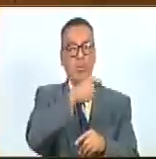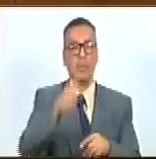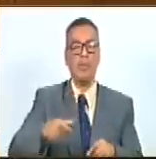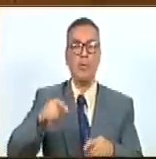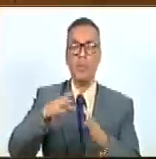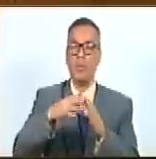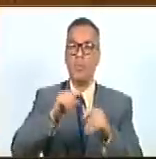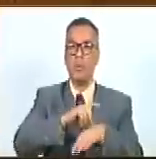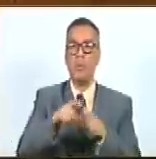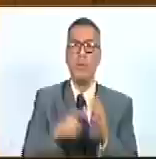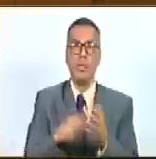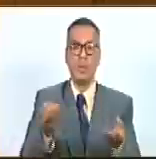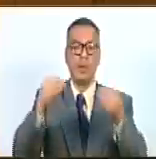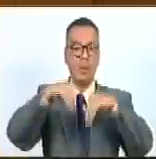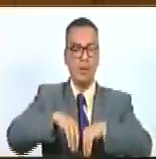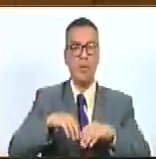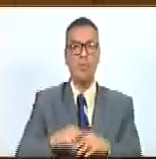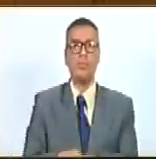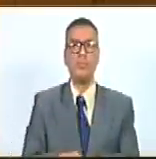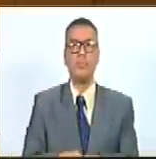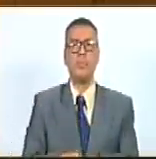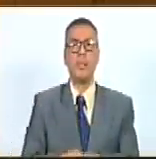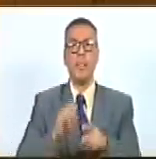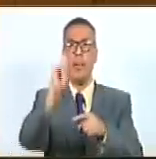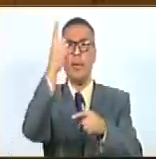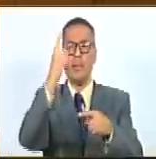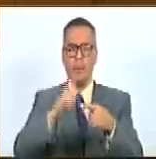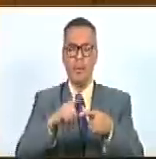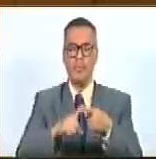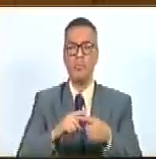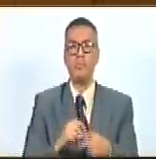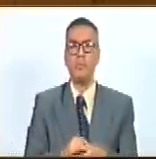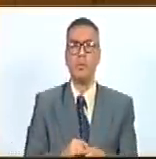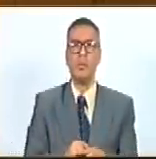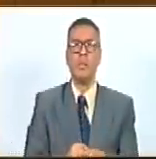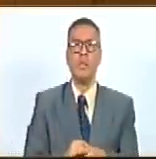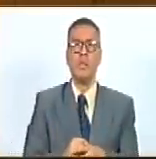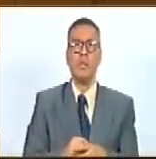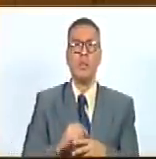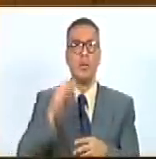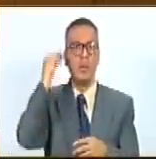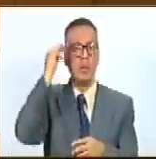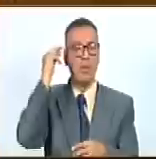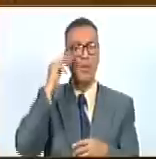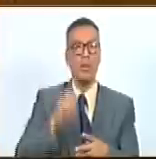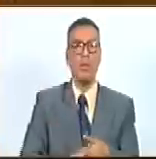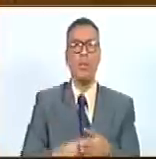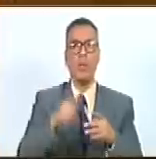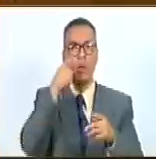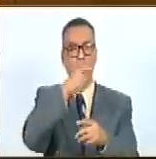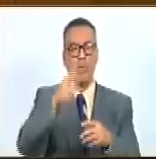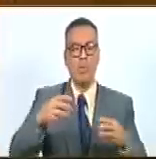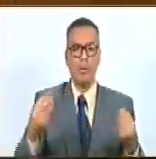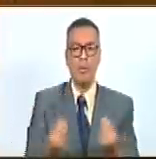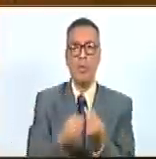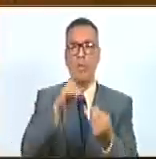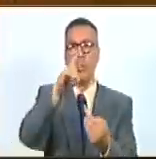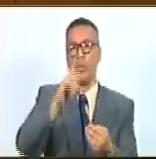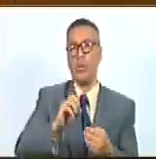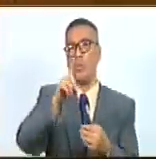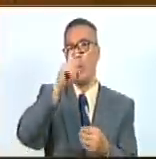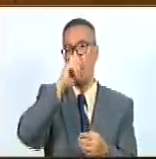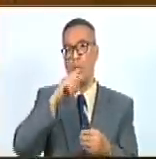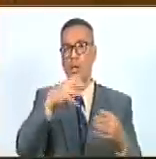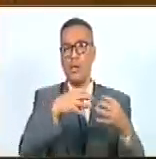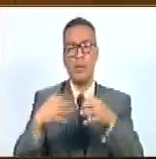del mundo. Acuerda primero conmemorar junto al pueblo venezolano los 201 años